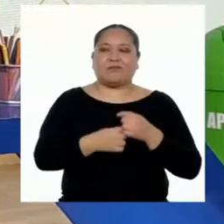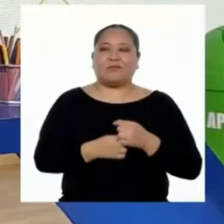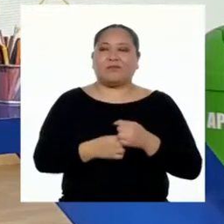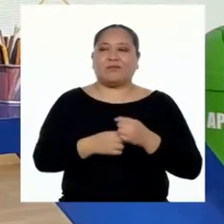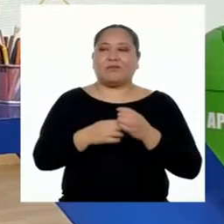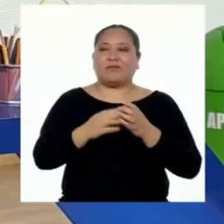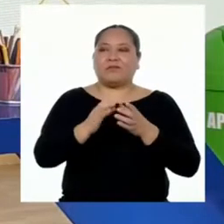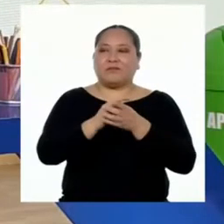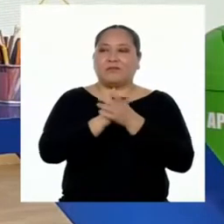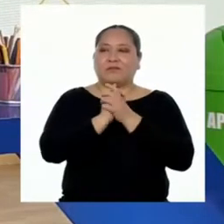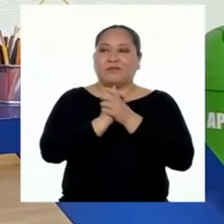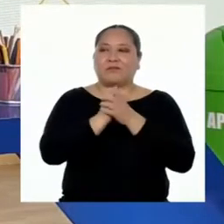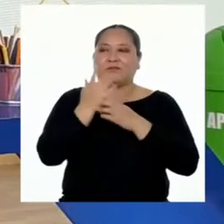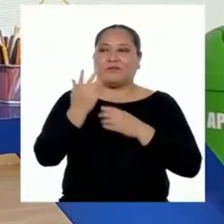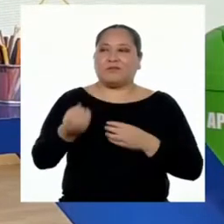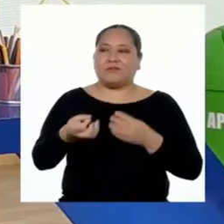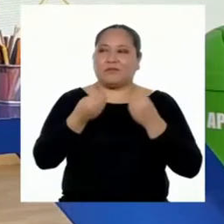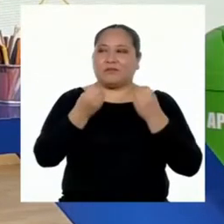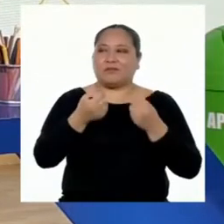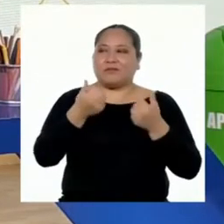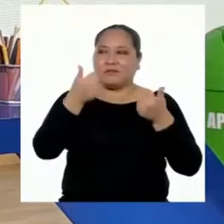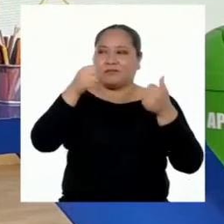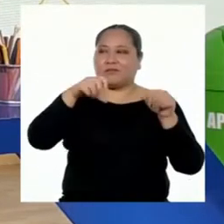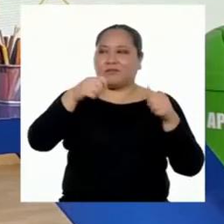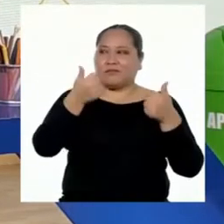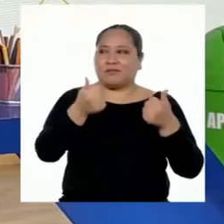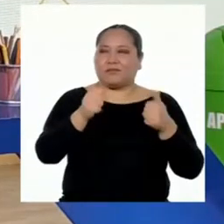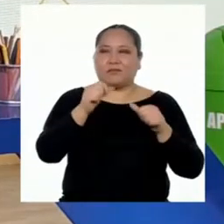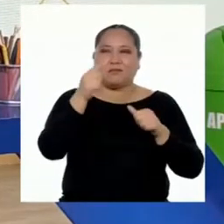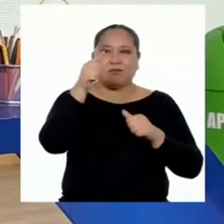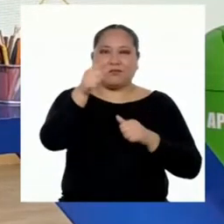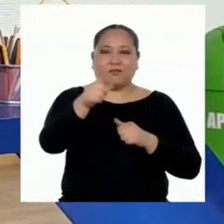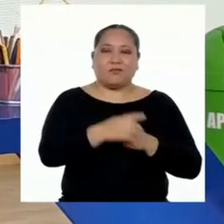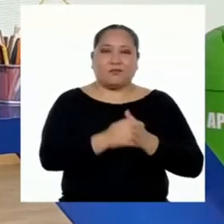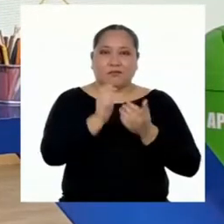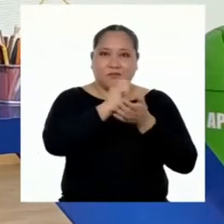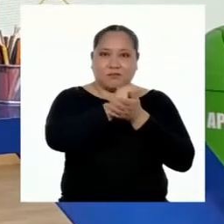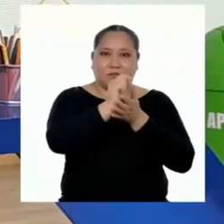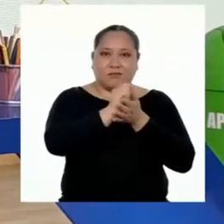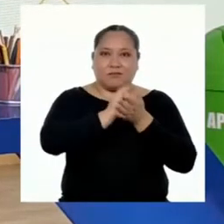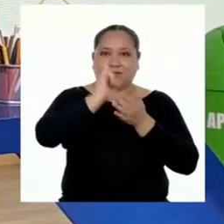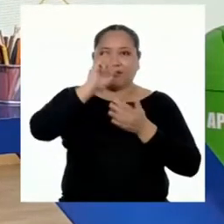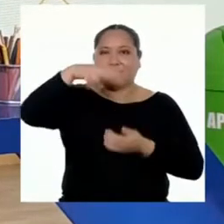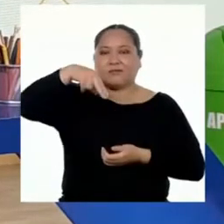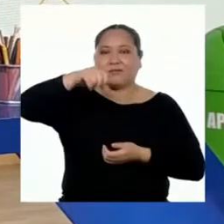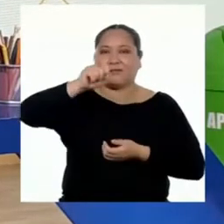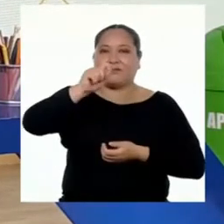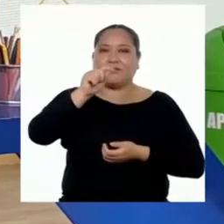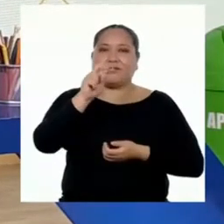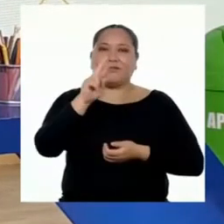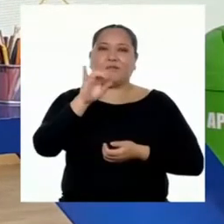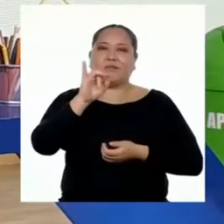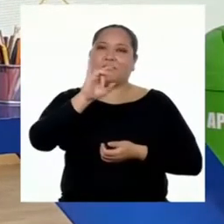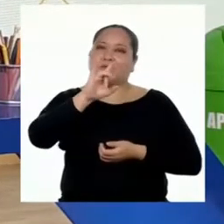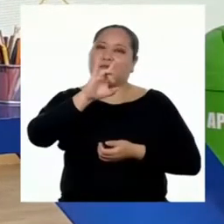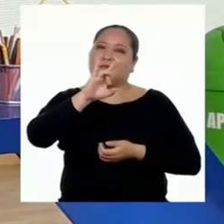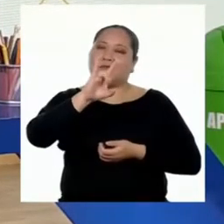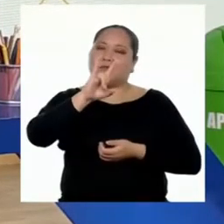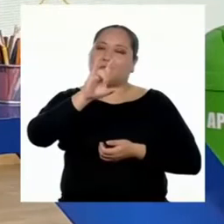compañeros. ¿Cómo les está yendo a ustedes con la elaboración del texto instructivo desde casa?